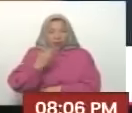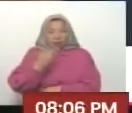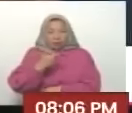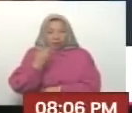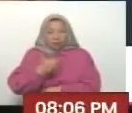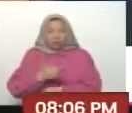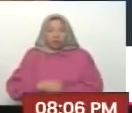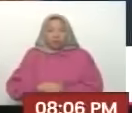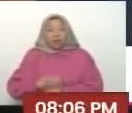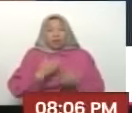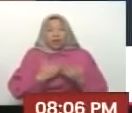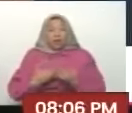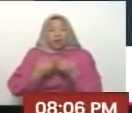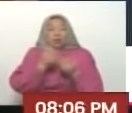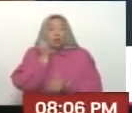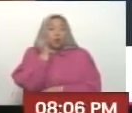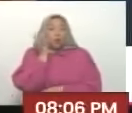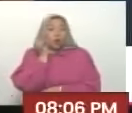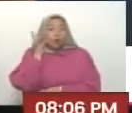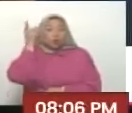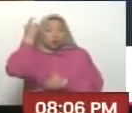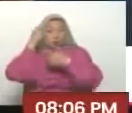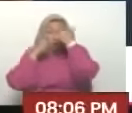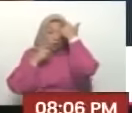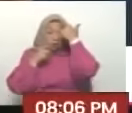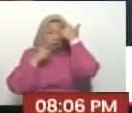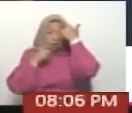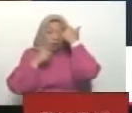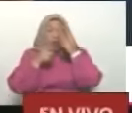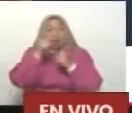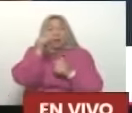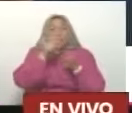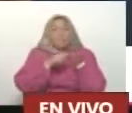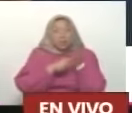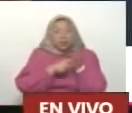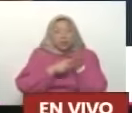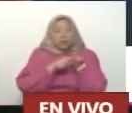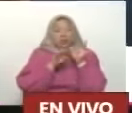El libro azul De Chávez Escrito en 1990